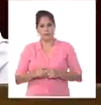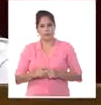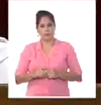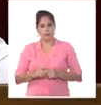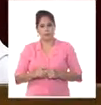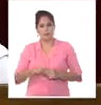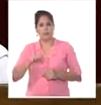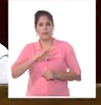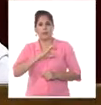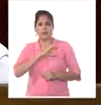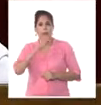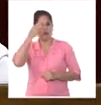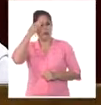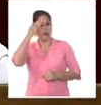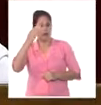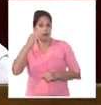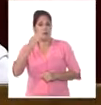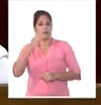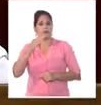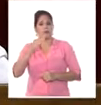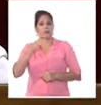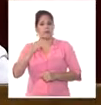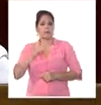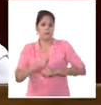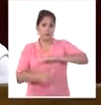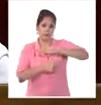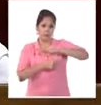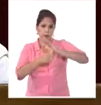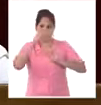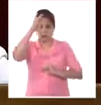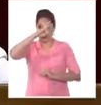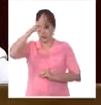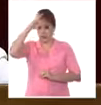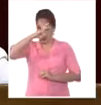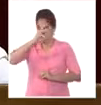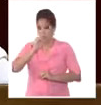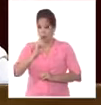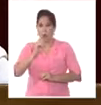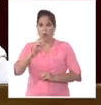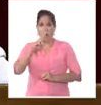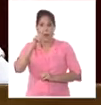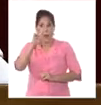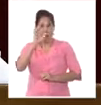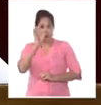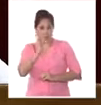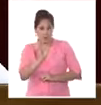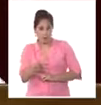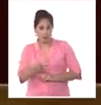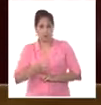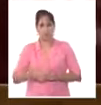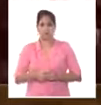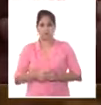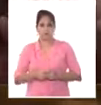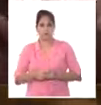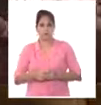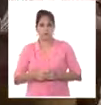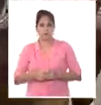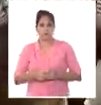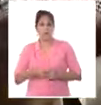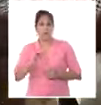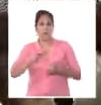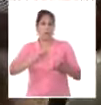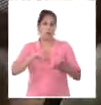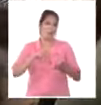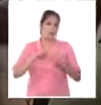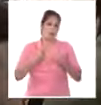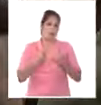Agradecemos al amigo Andrés Manuel López Obrador presidente de México por su firme